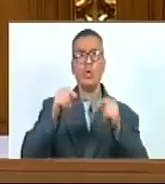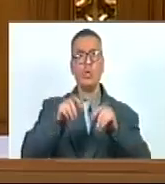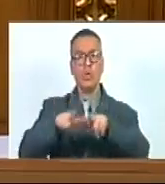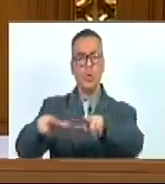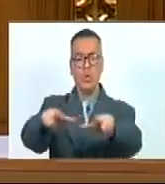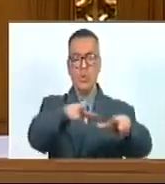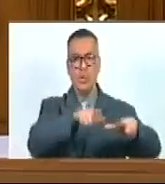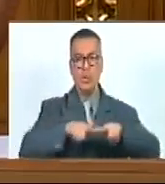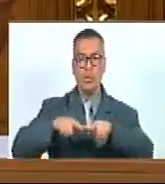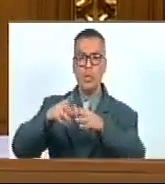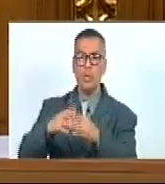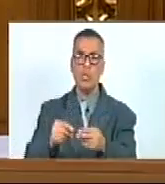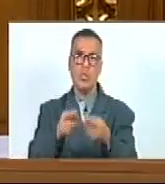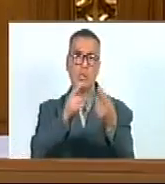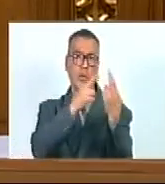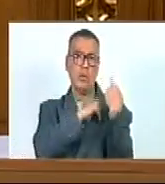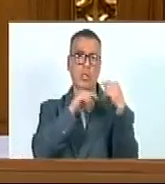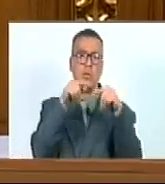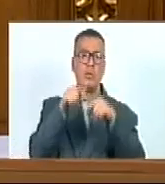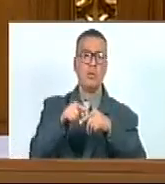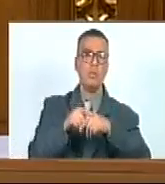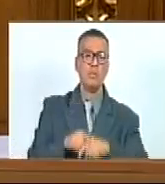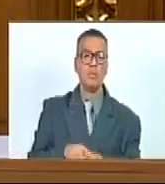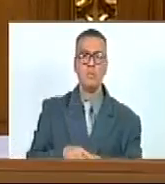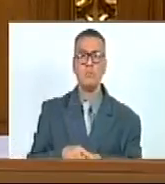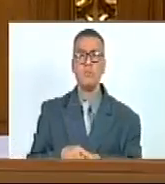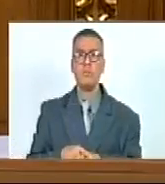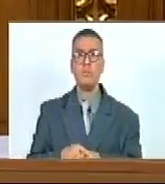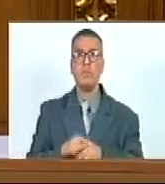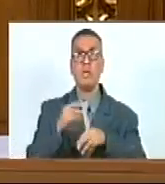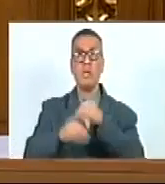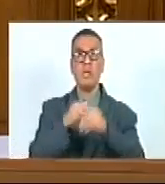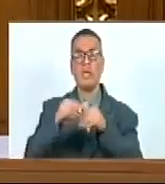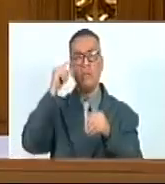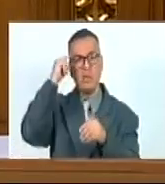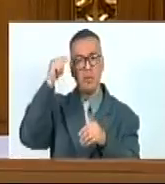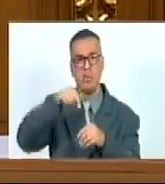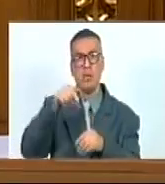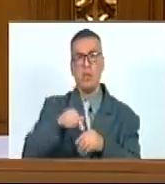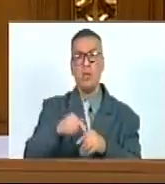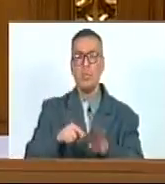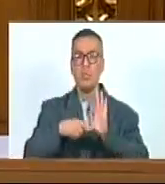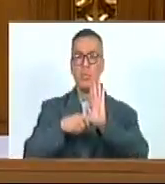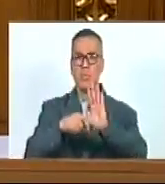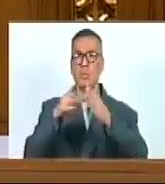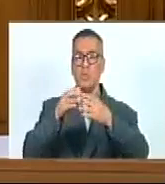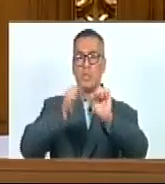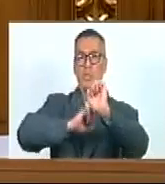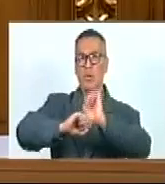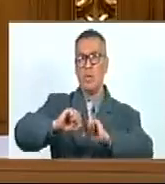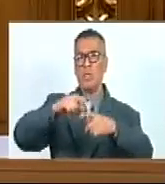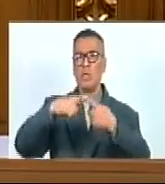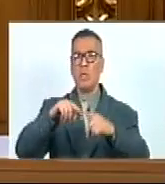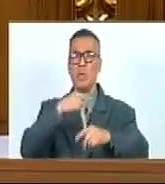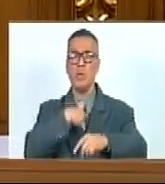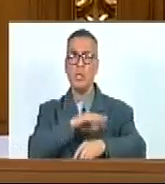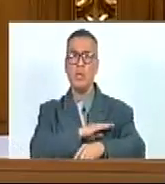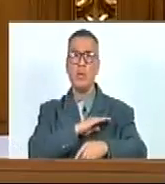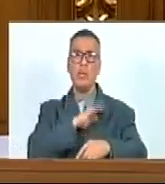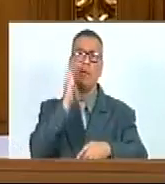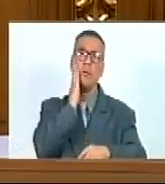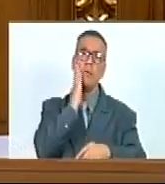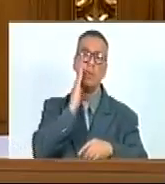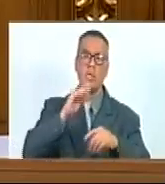sectores Dignamente Representados Y marcamos Hoy Una posición En defensa De los derechos De la madre